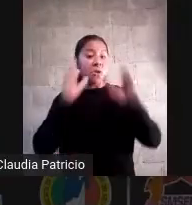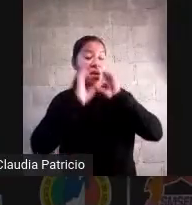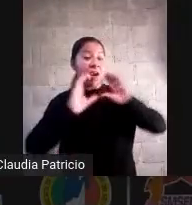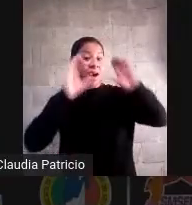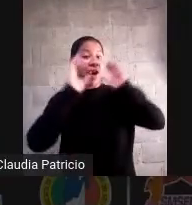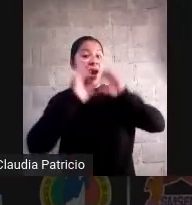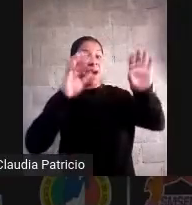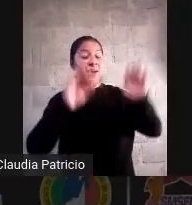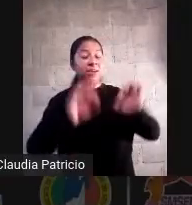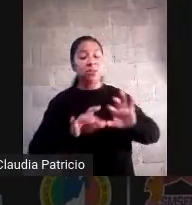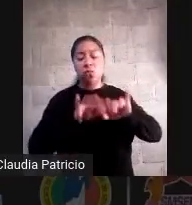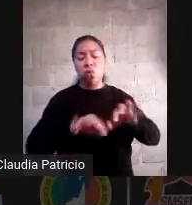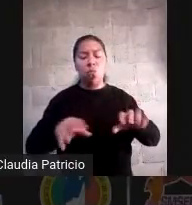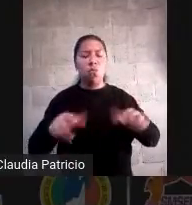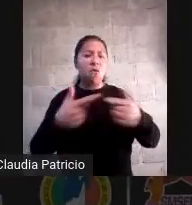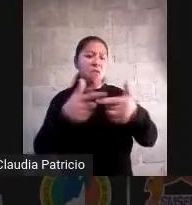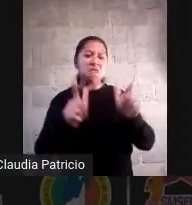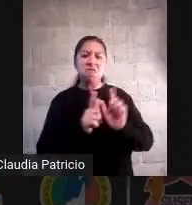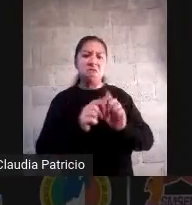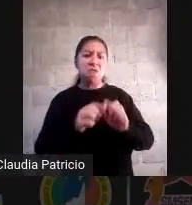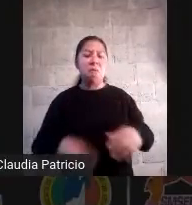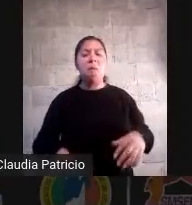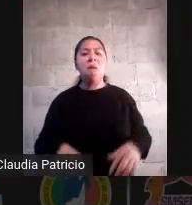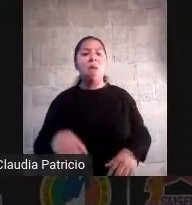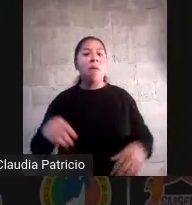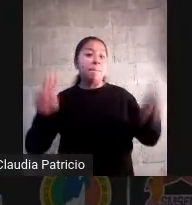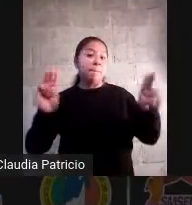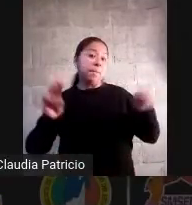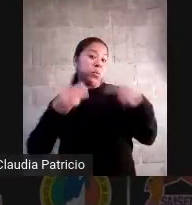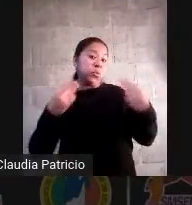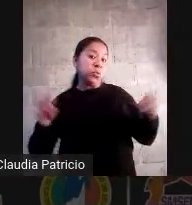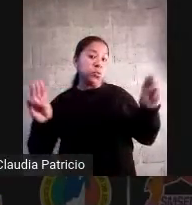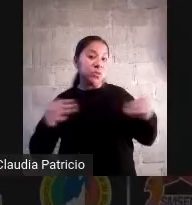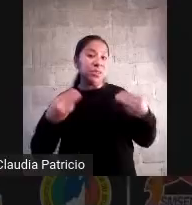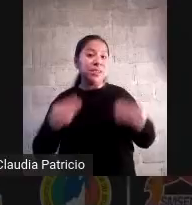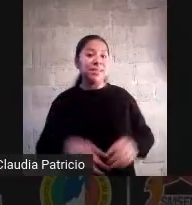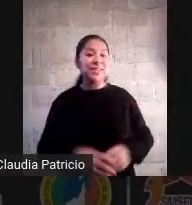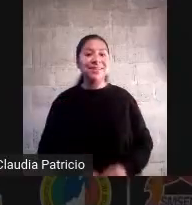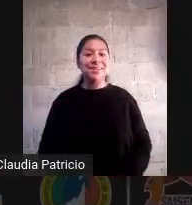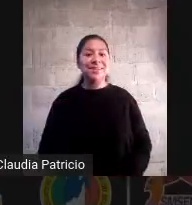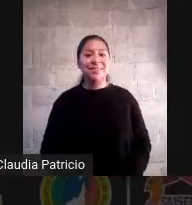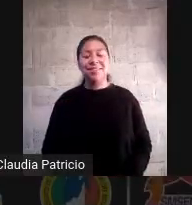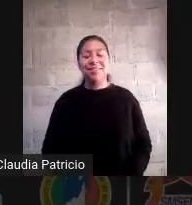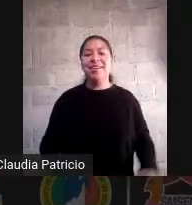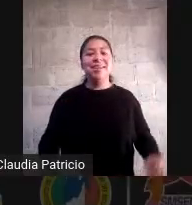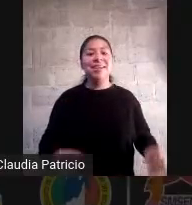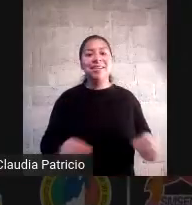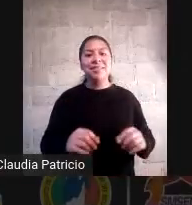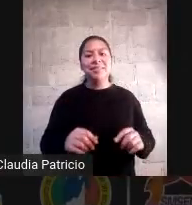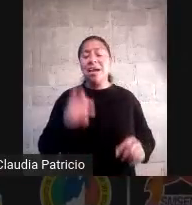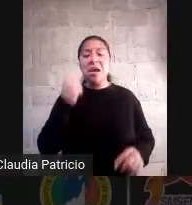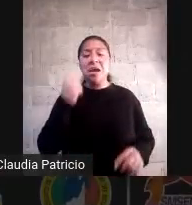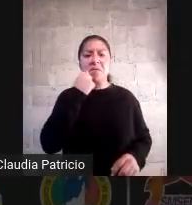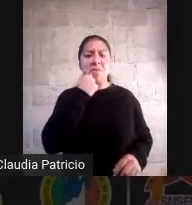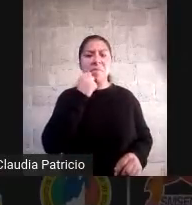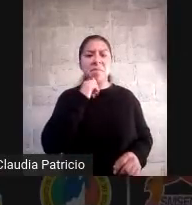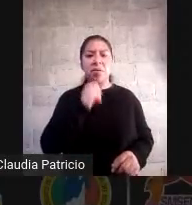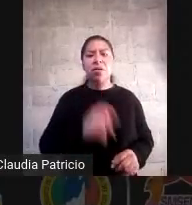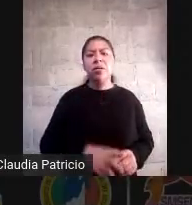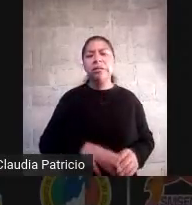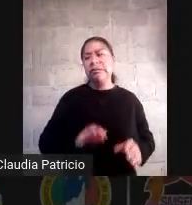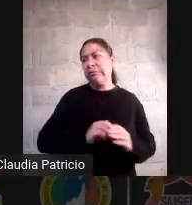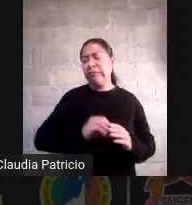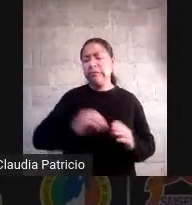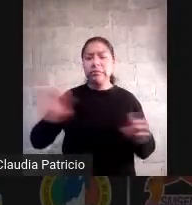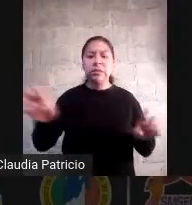los que siguen en el coro aunque ya están en otra instancia educativa y siguen a la fecha vigentes entonces el estudio